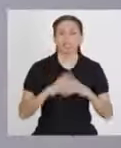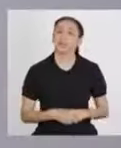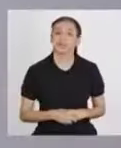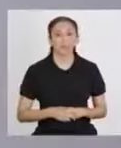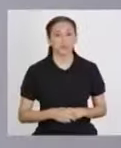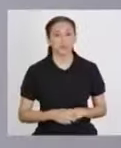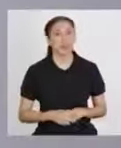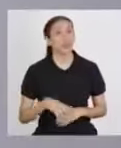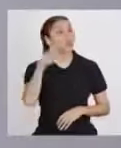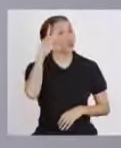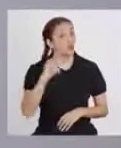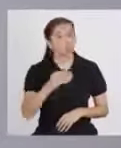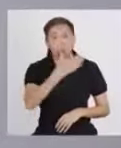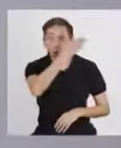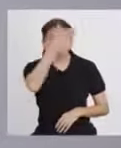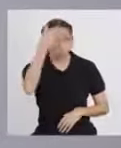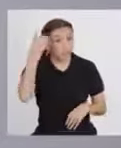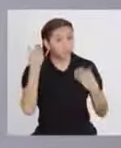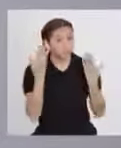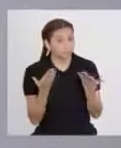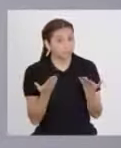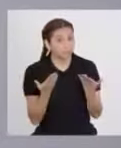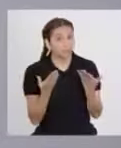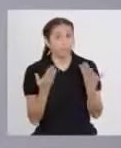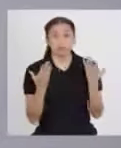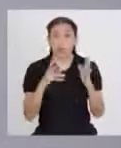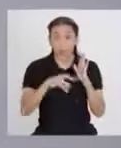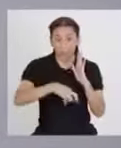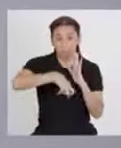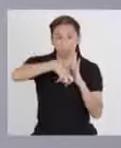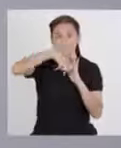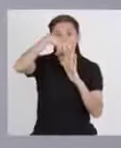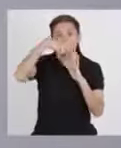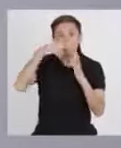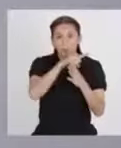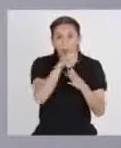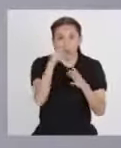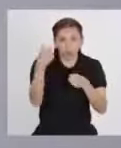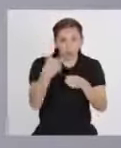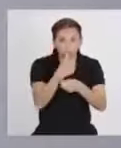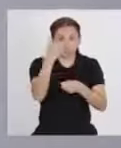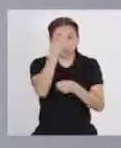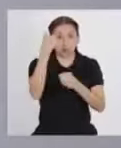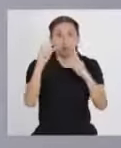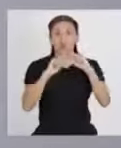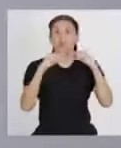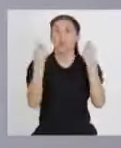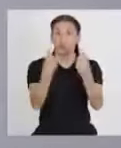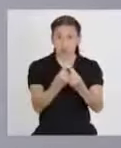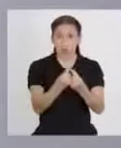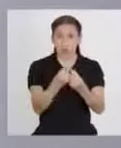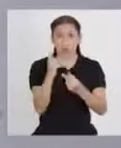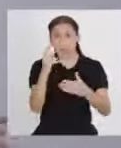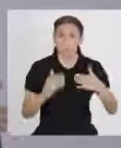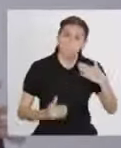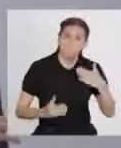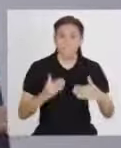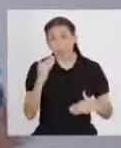¡Genial! No olviden que con los puntos de experiencia que ganen nuestros equipos,